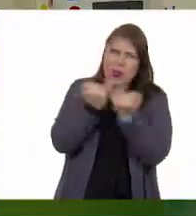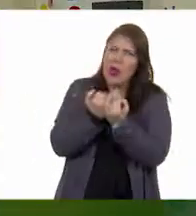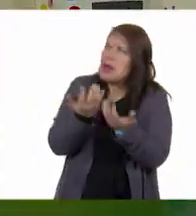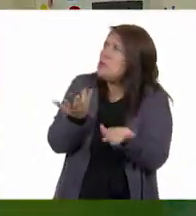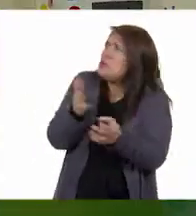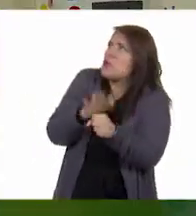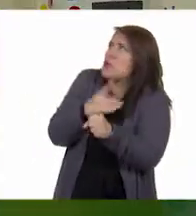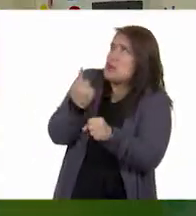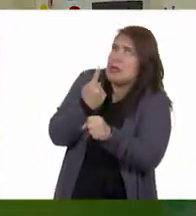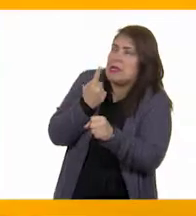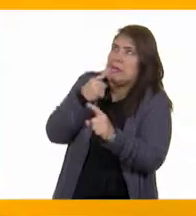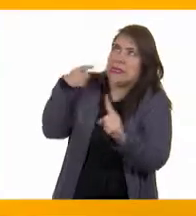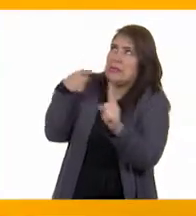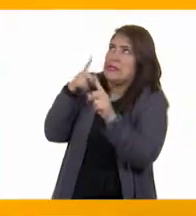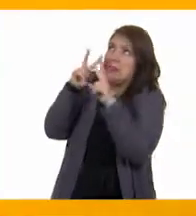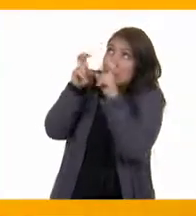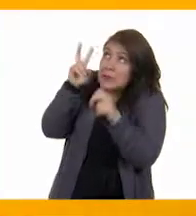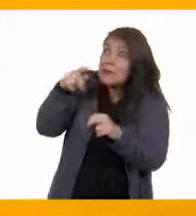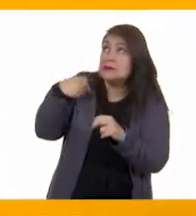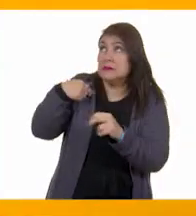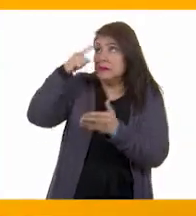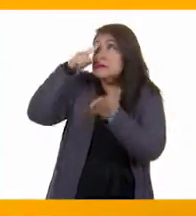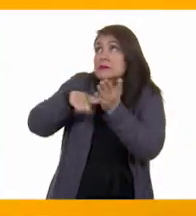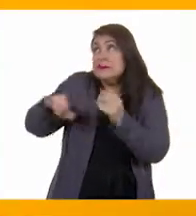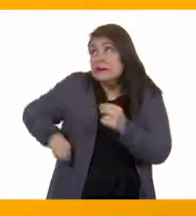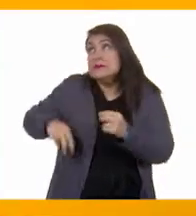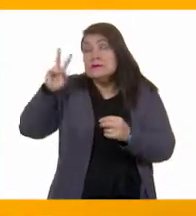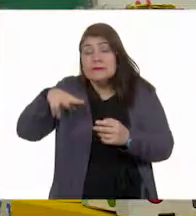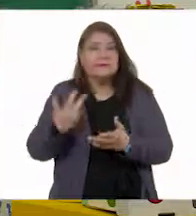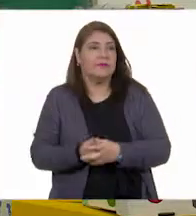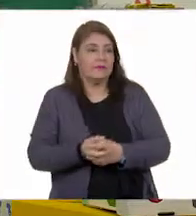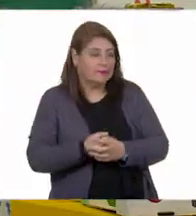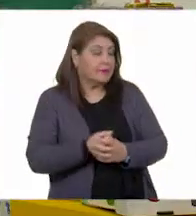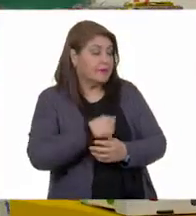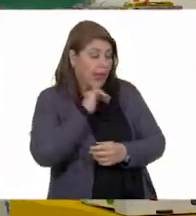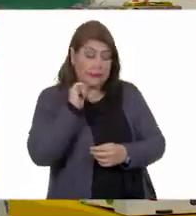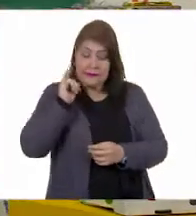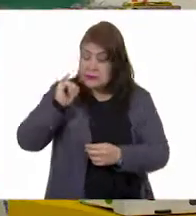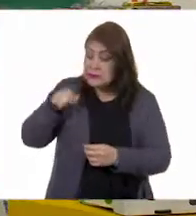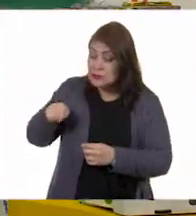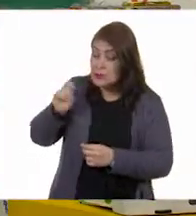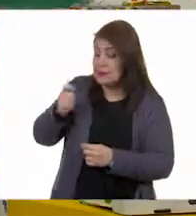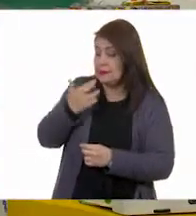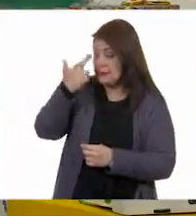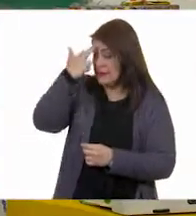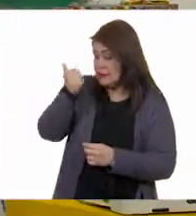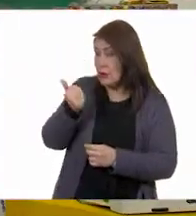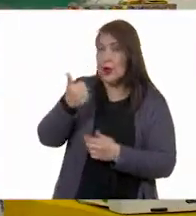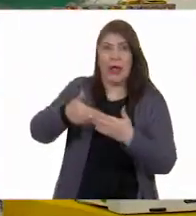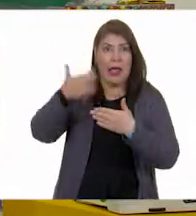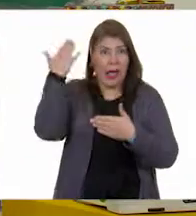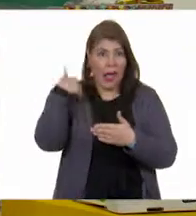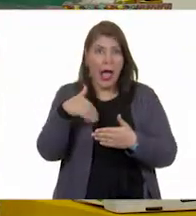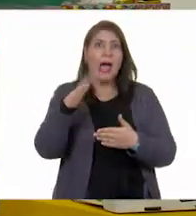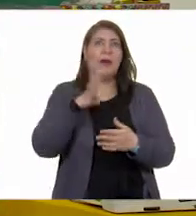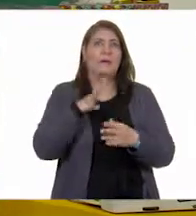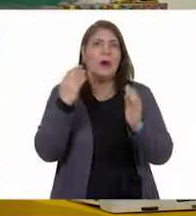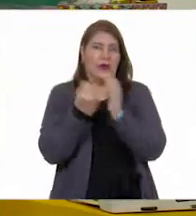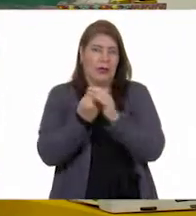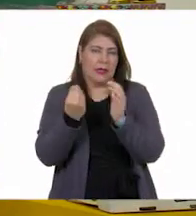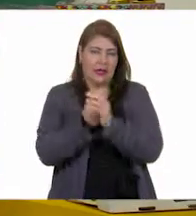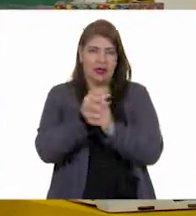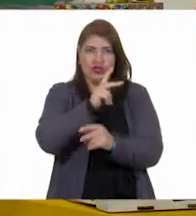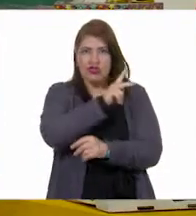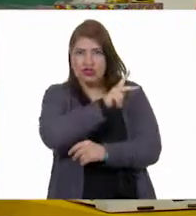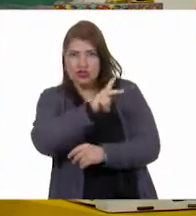creo que es importante, ¿no? Tienes mucha razón, Gloria. Como ya hemos visto en otras clases, todas